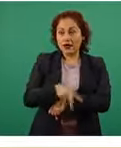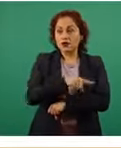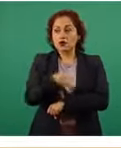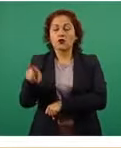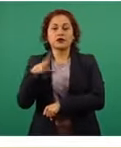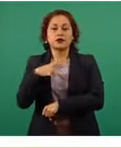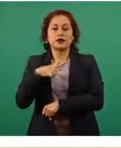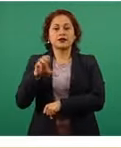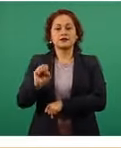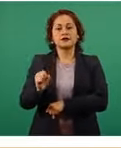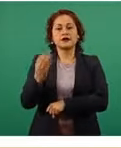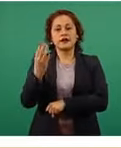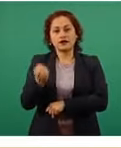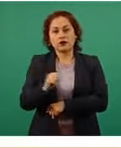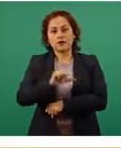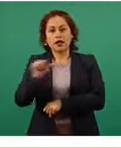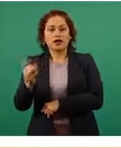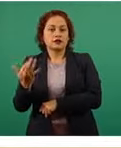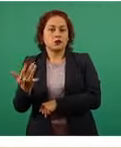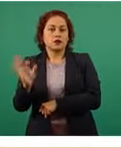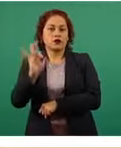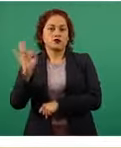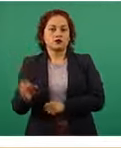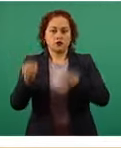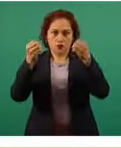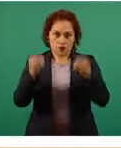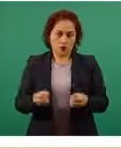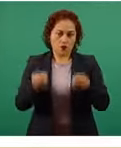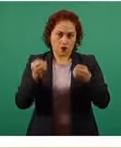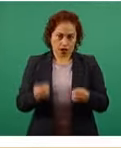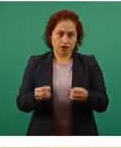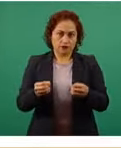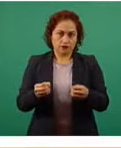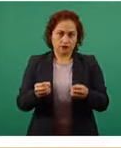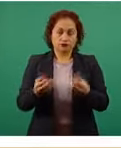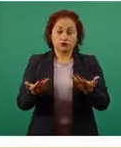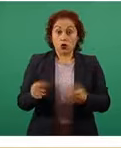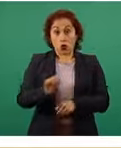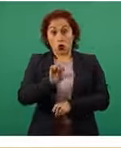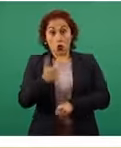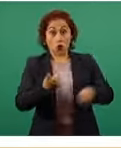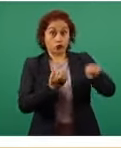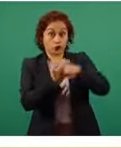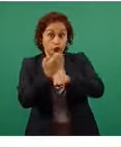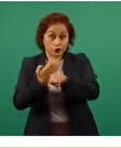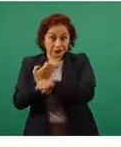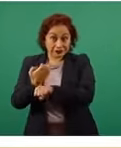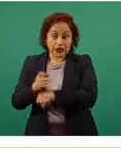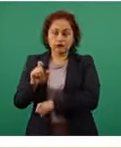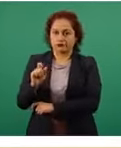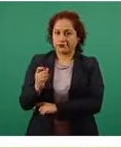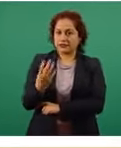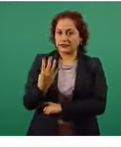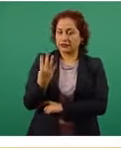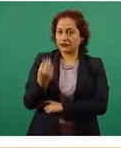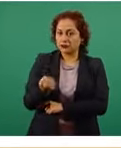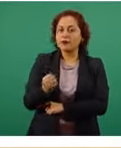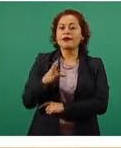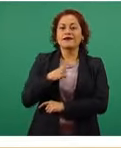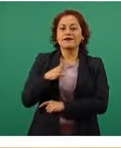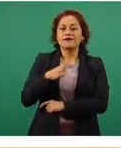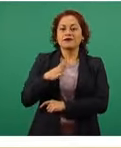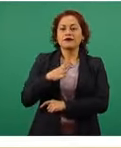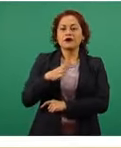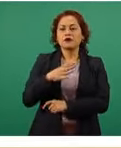69 y 50 por ciento y 29 de los 32 estados con menos del 50 por